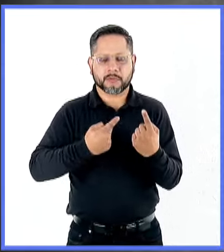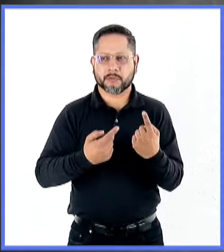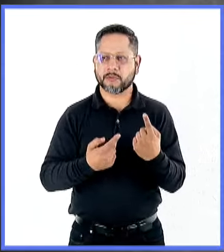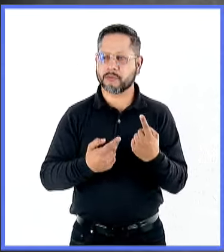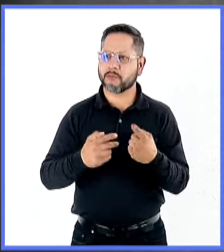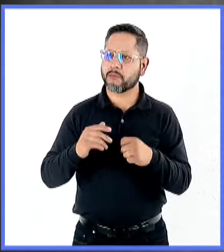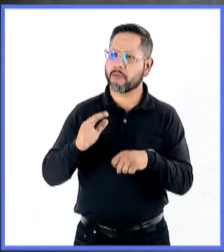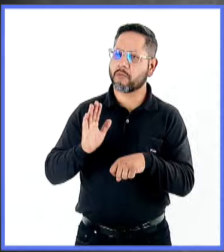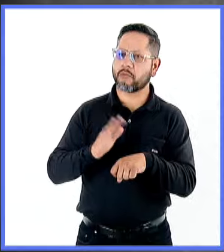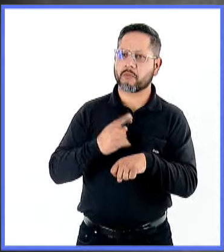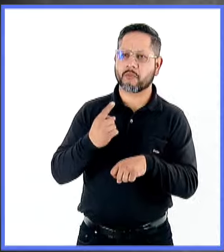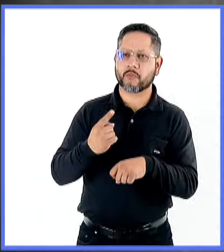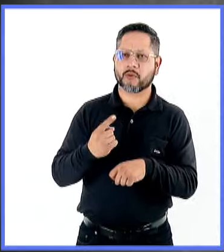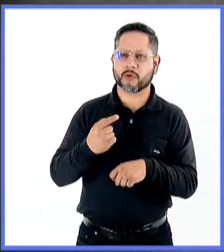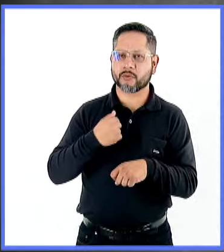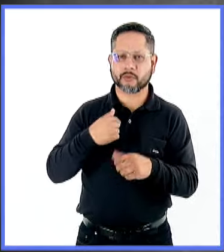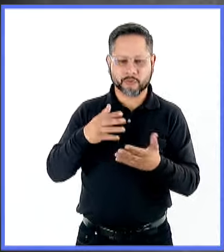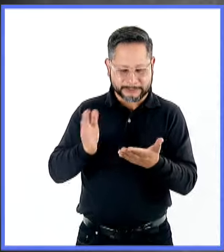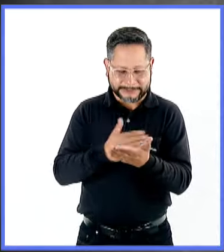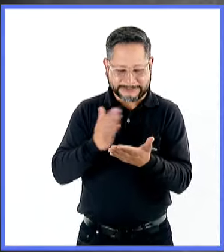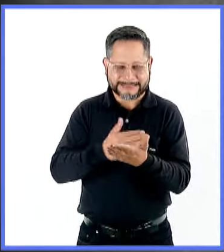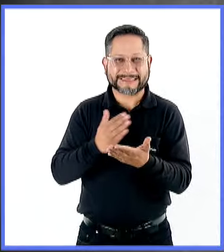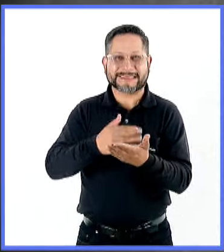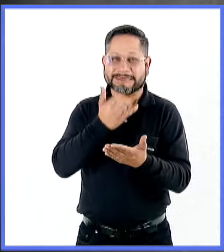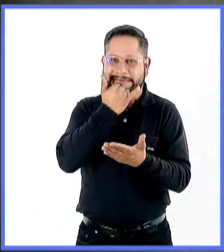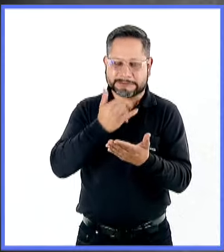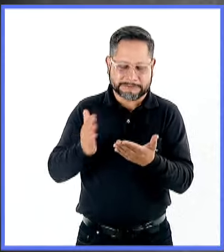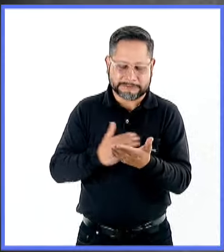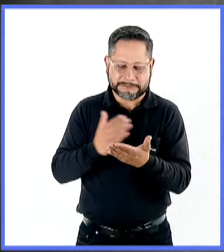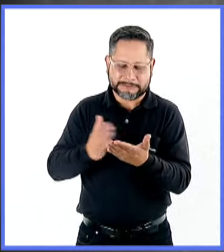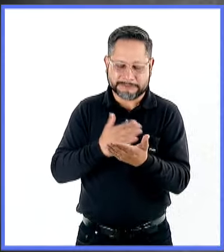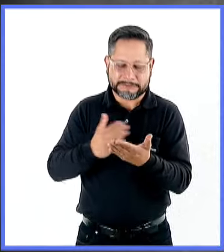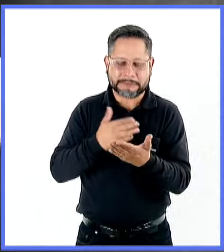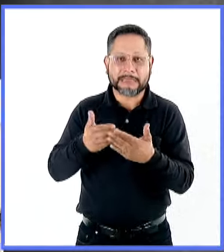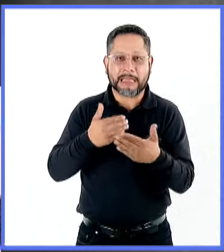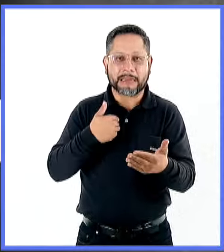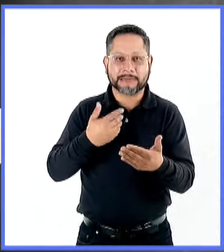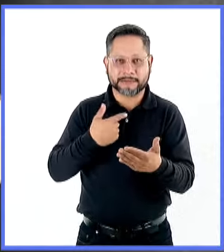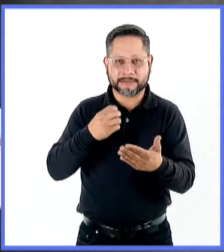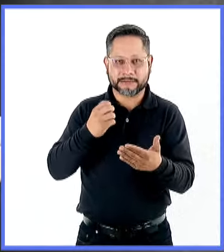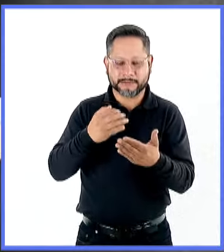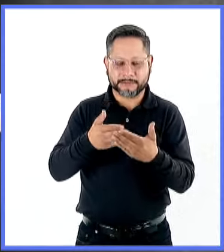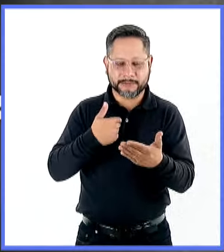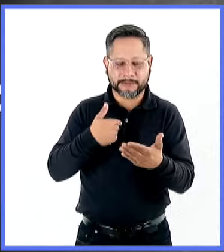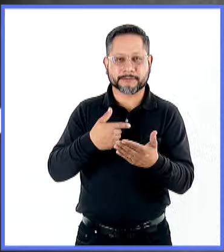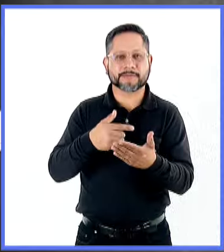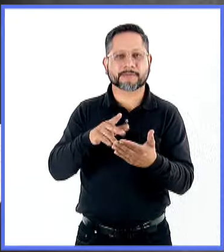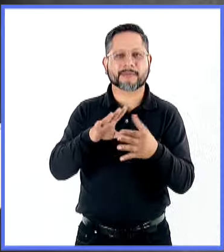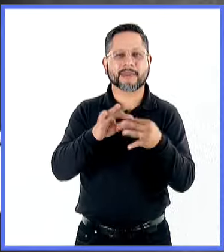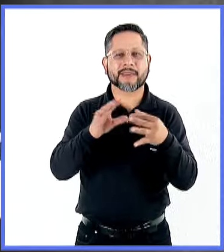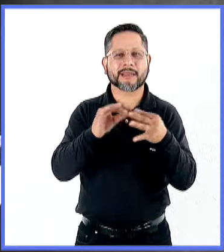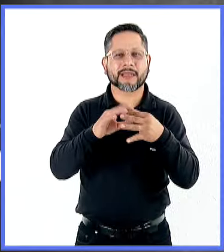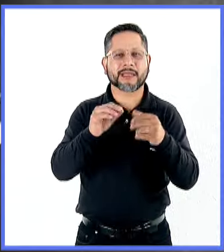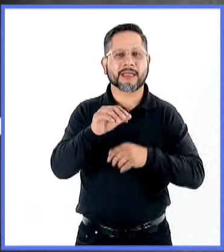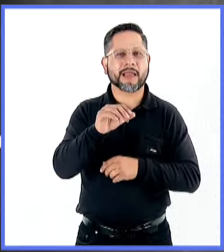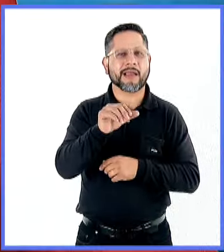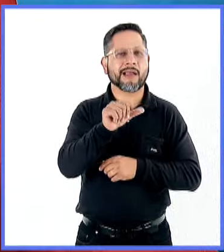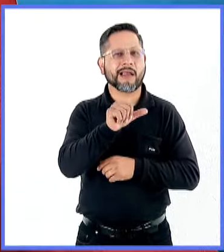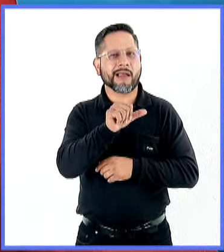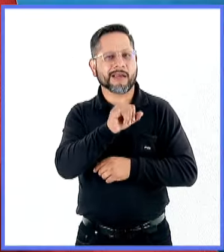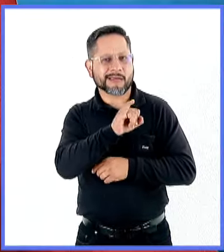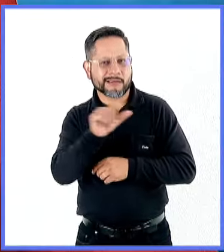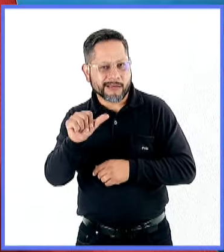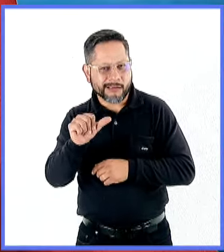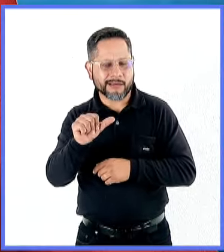ojalá lo encuentre yo por aquí a la mano, antes de que hablemos de la inteligencia artificial? Justo para allá iba, porque nos queda